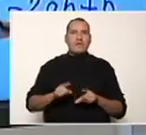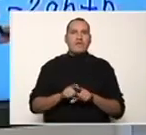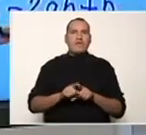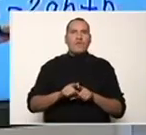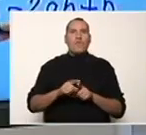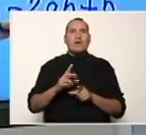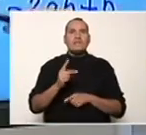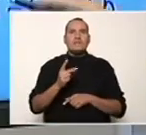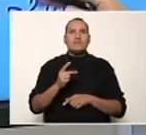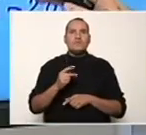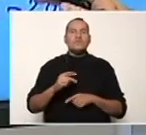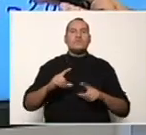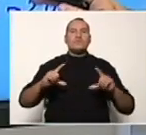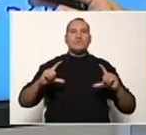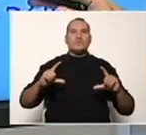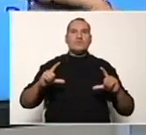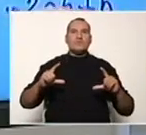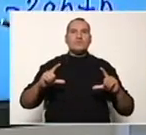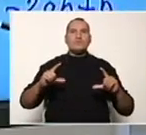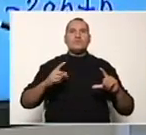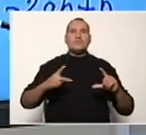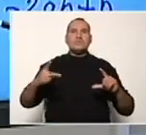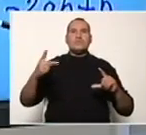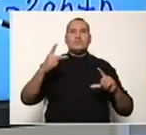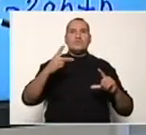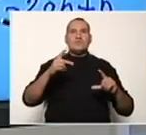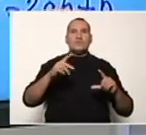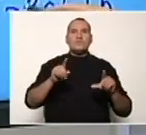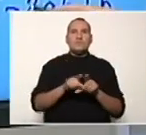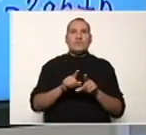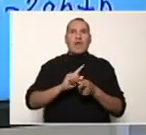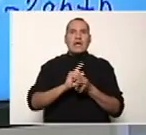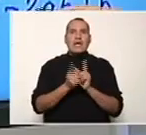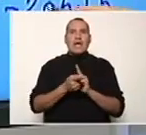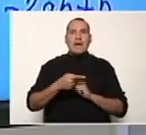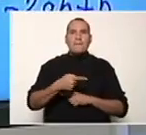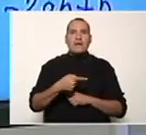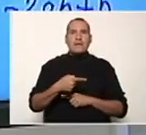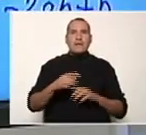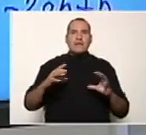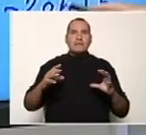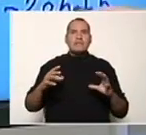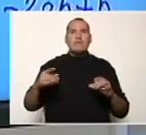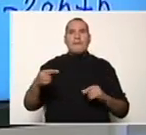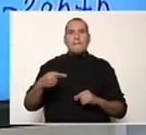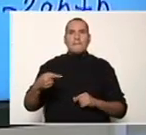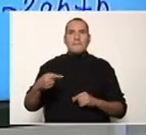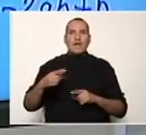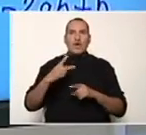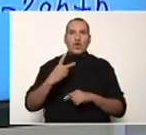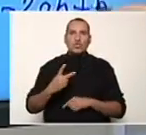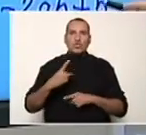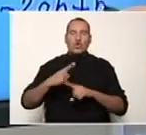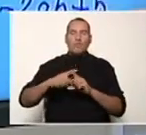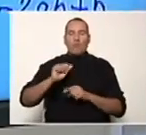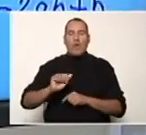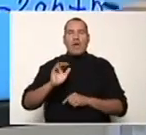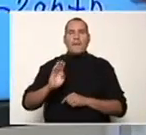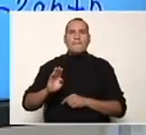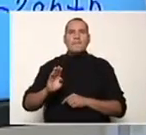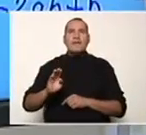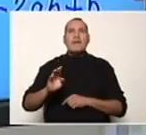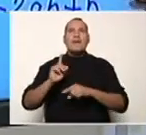diferencia. Eso es igual a elevar al cuadrado el primer término menos el doble producto del primero por el segundo,